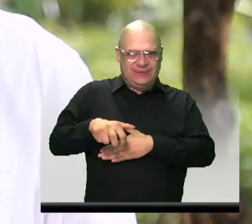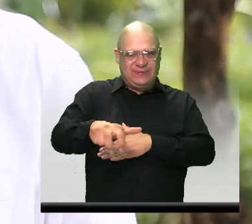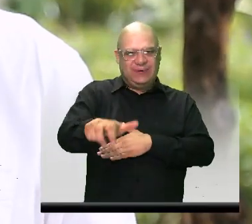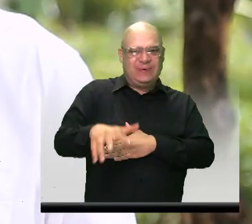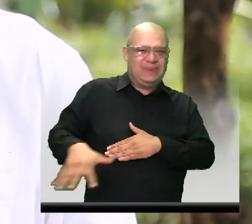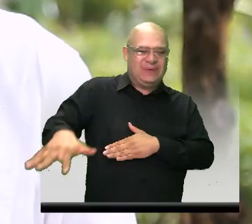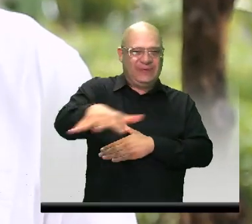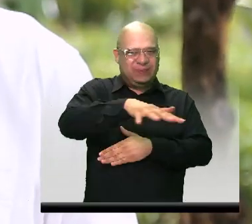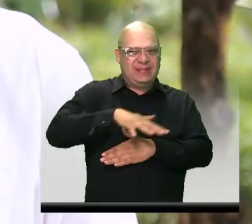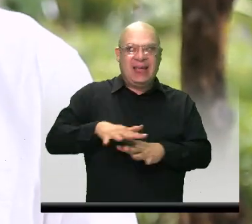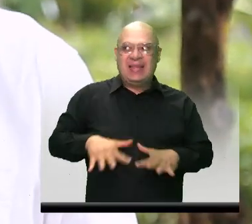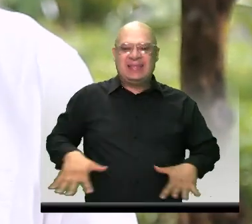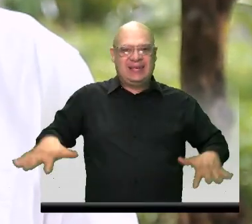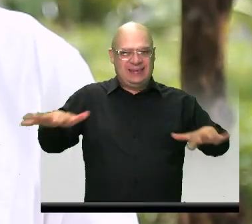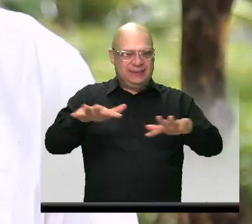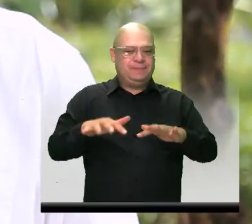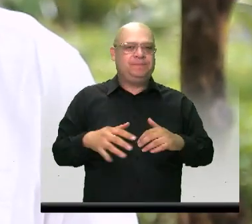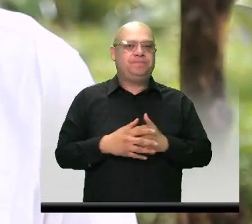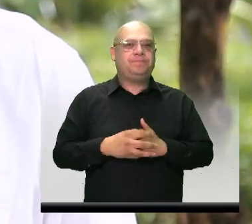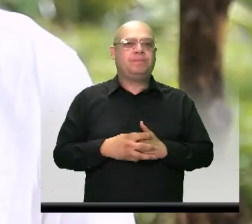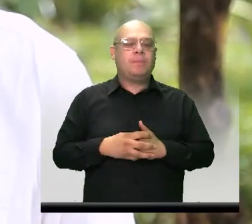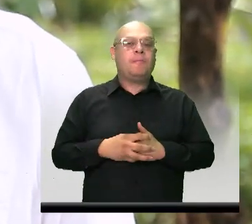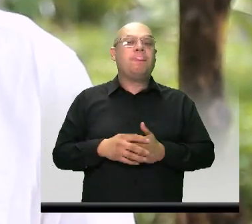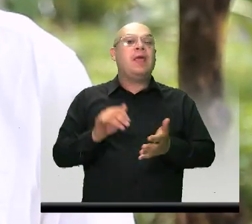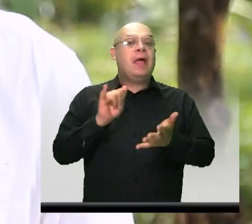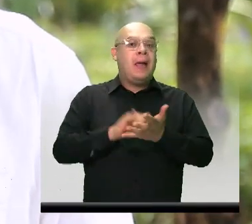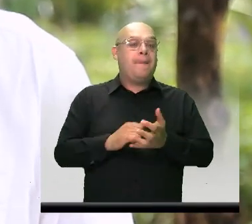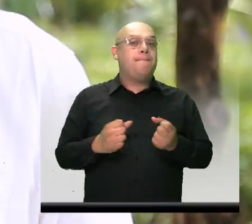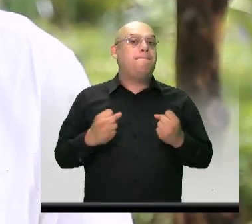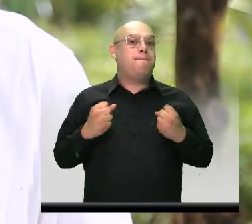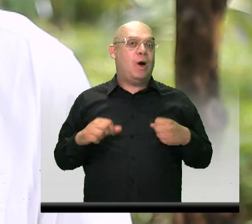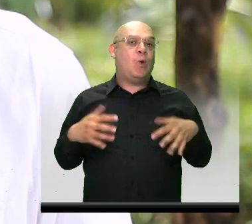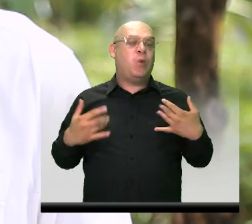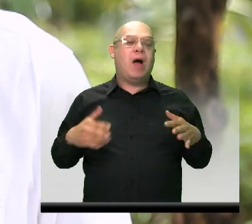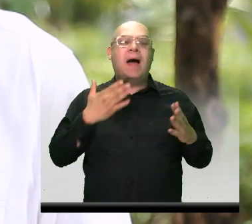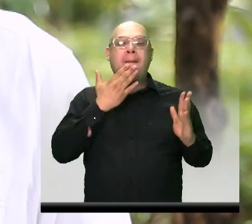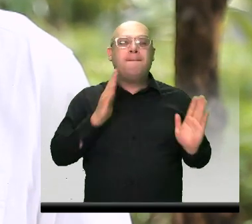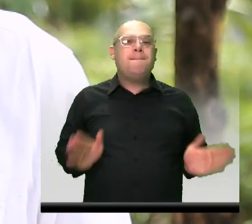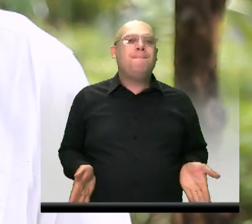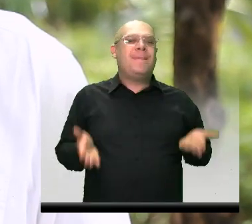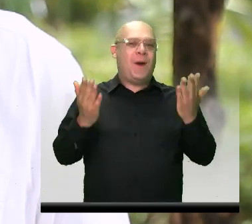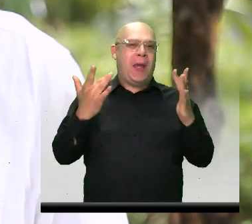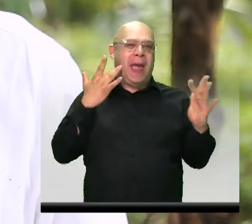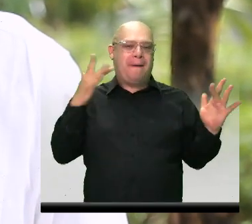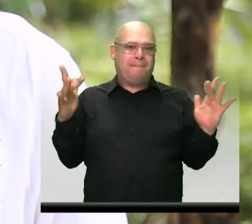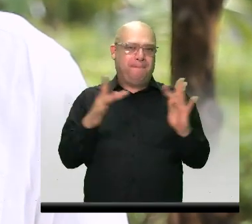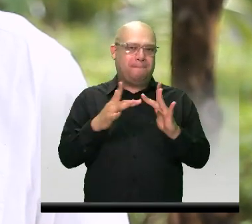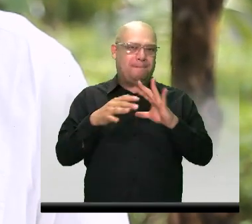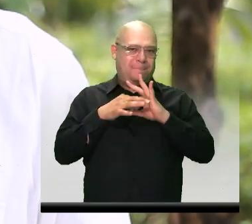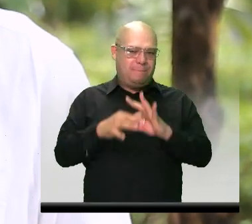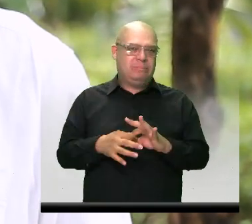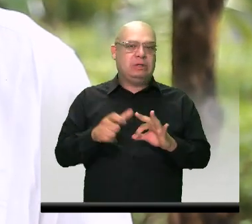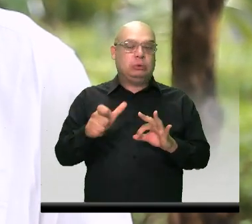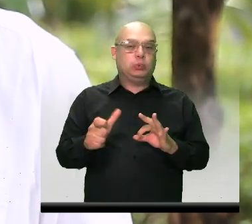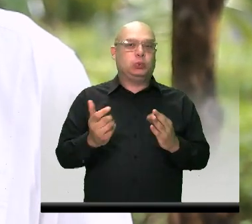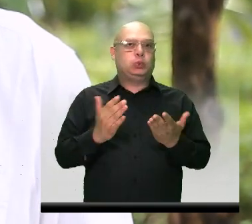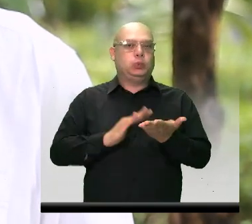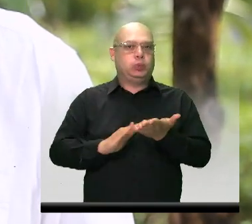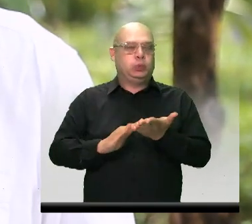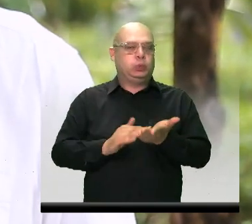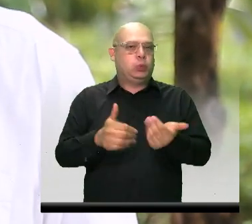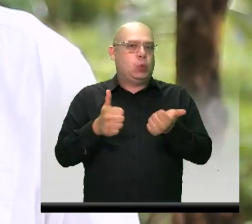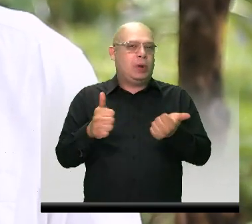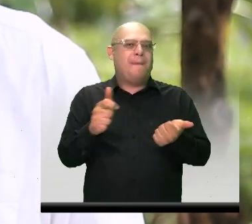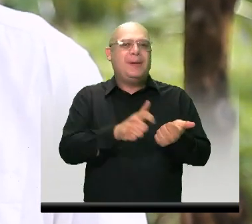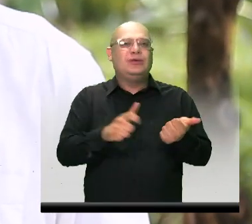sector. Y esto redundará en el mejoramiento de la conectividad, brindando mejores alternativas para los usuarios de las